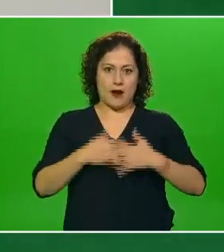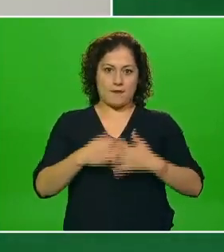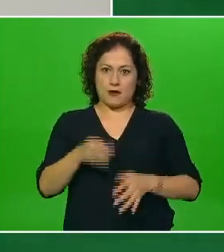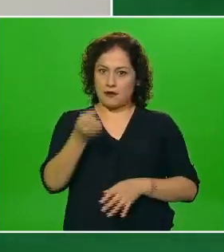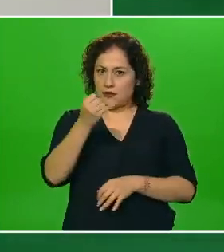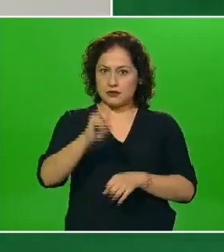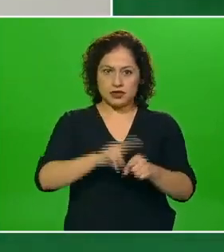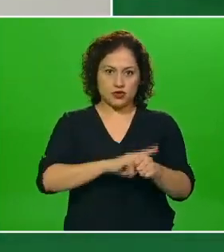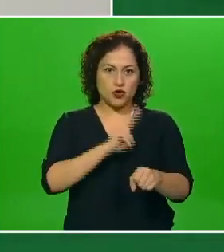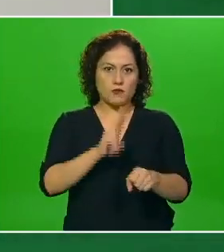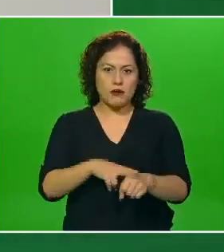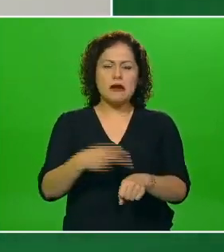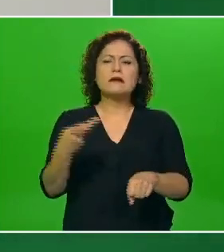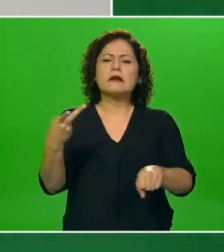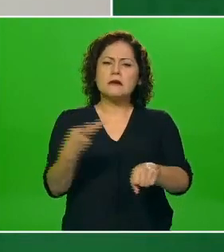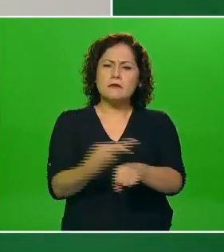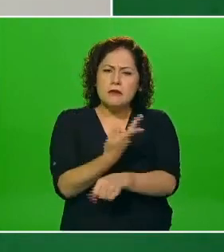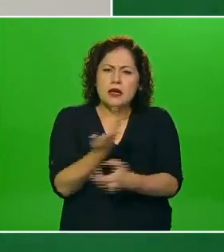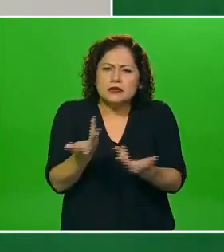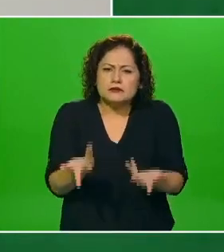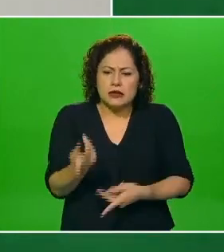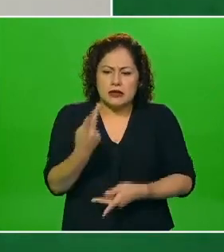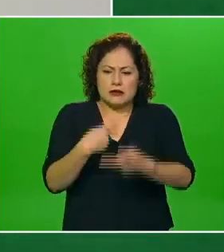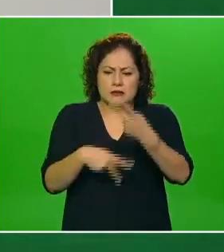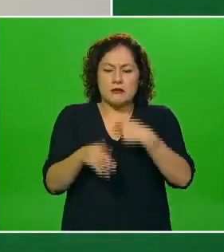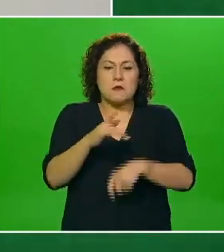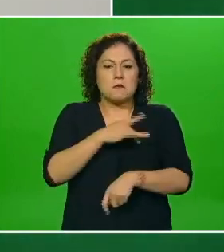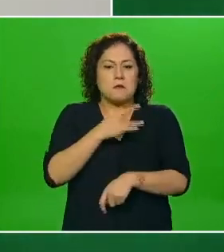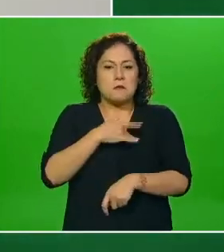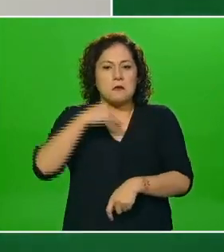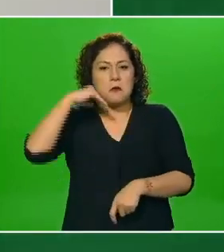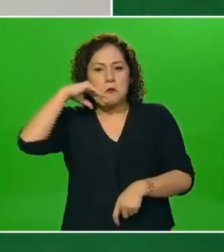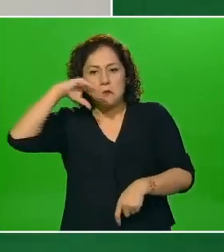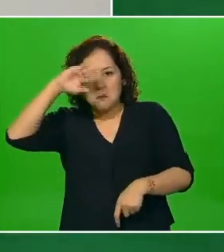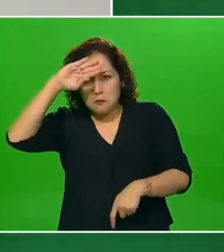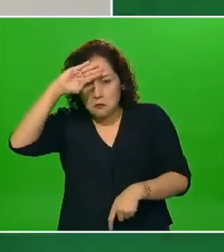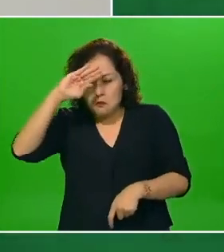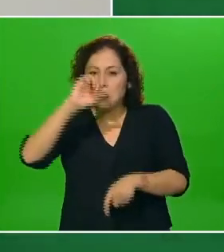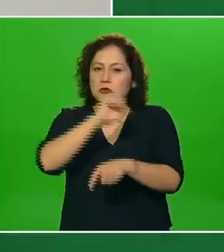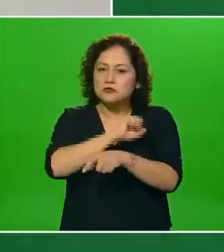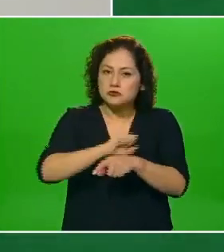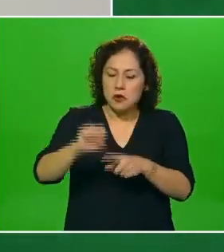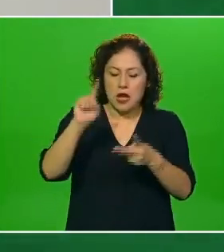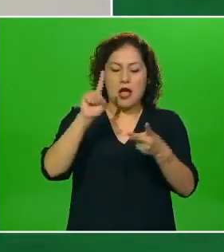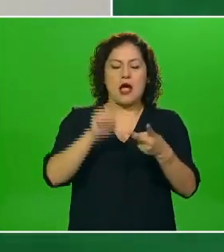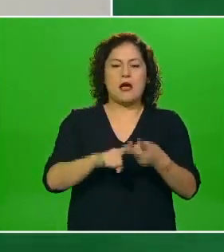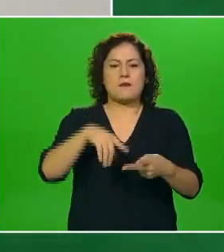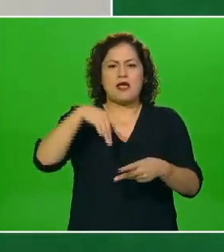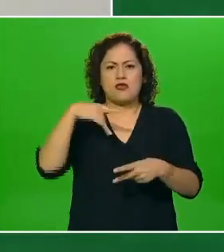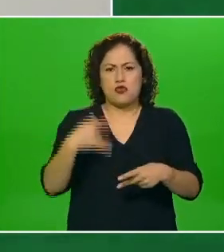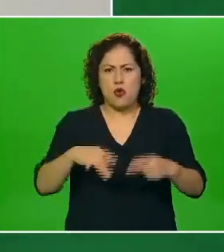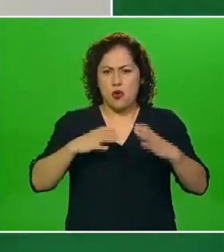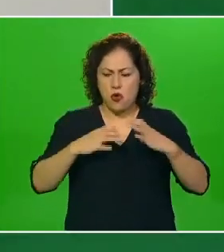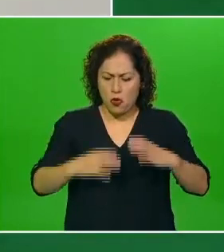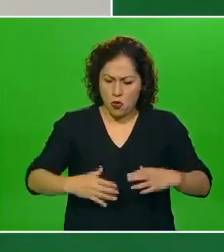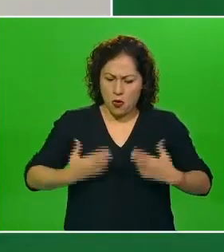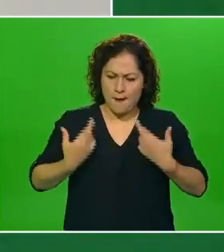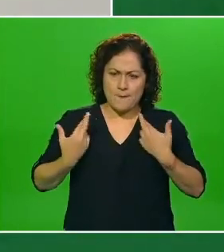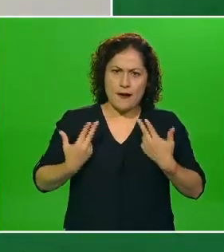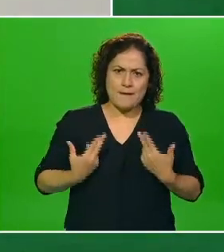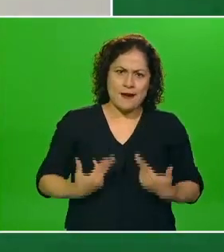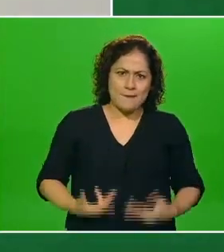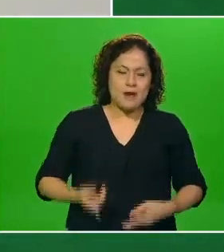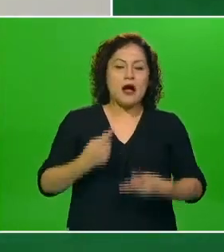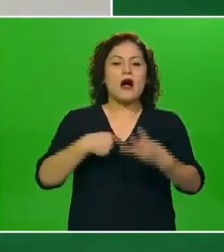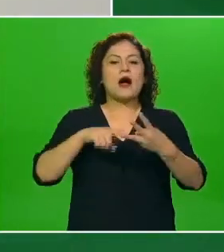febrícula puede expresar un poco de malestar general obviamente puede haber dolor en la zona donde se aplica la